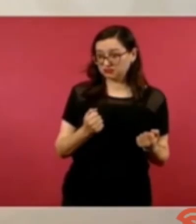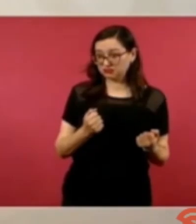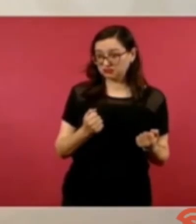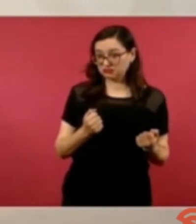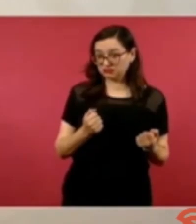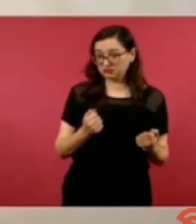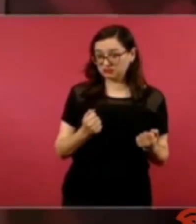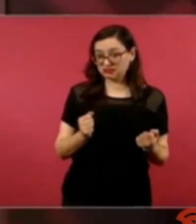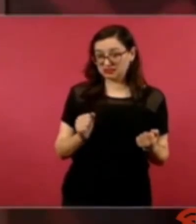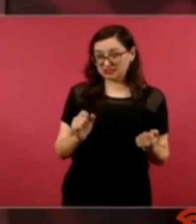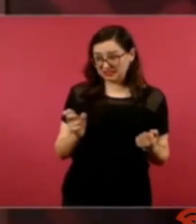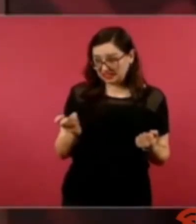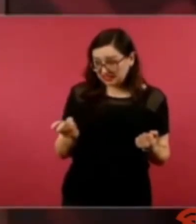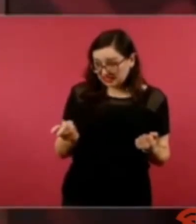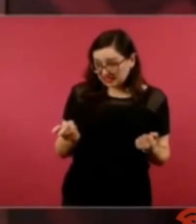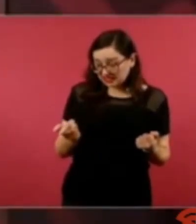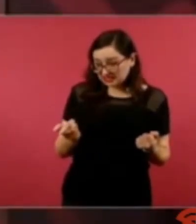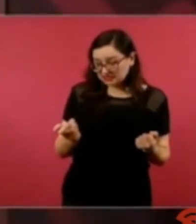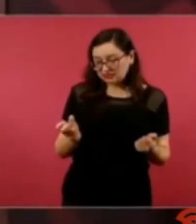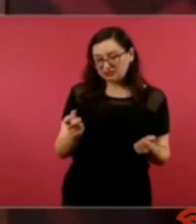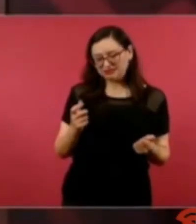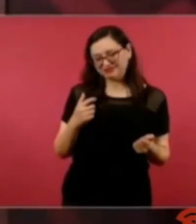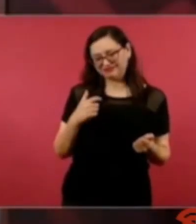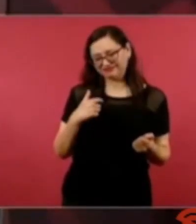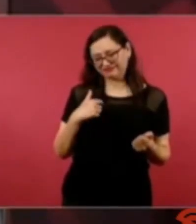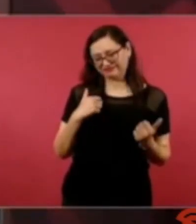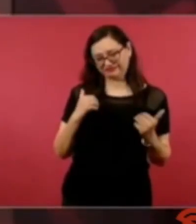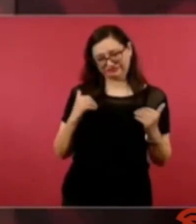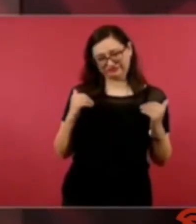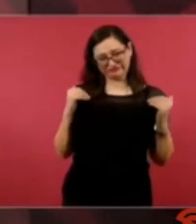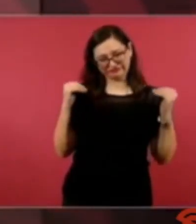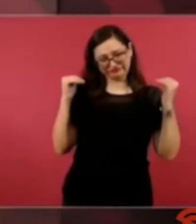la verdad la verdad este